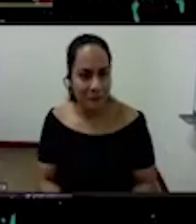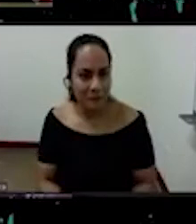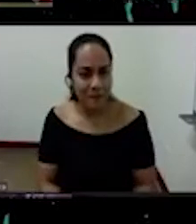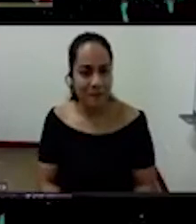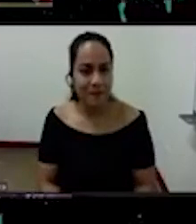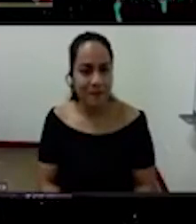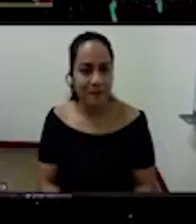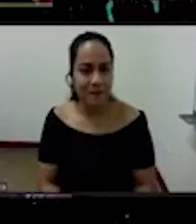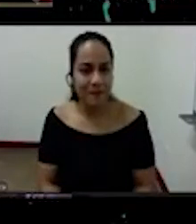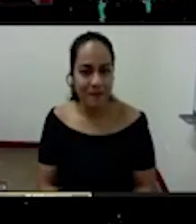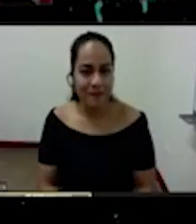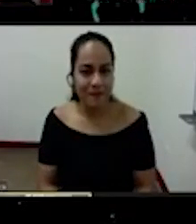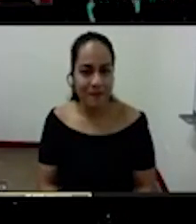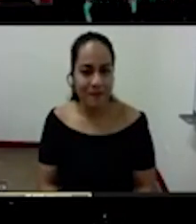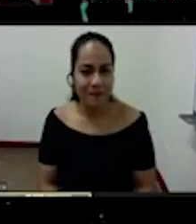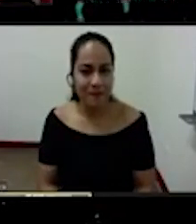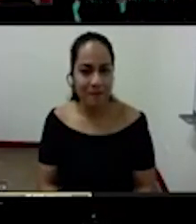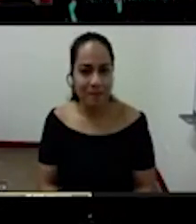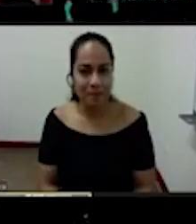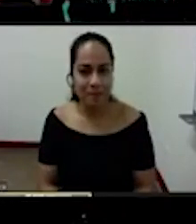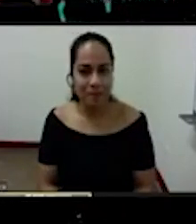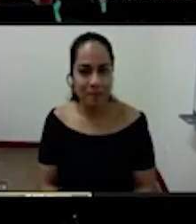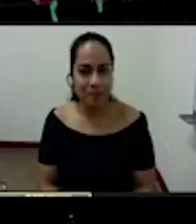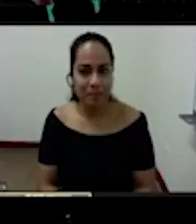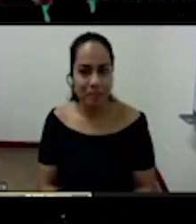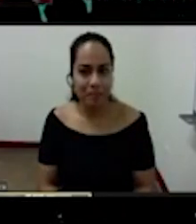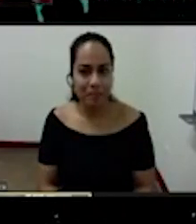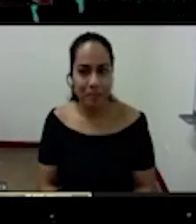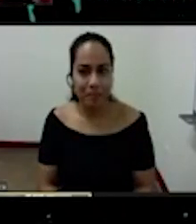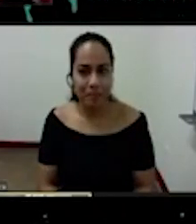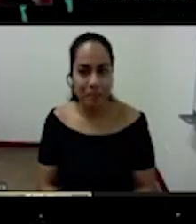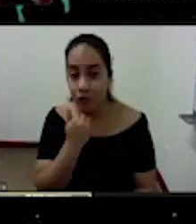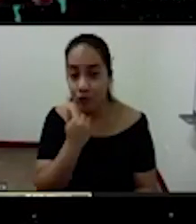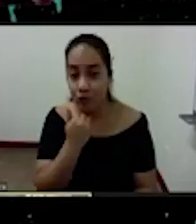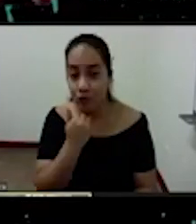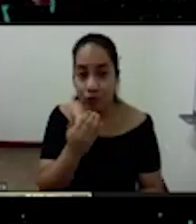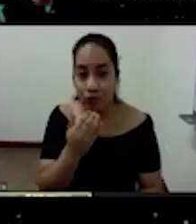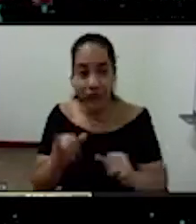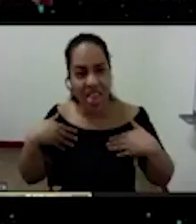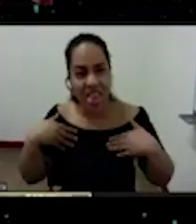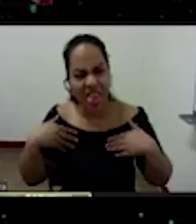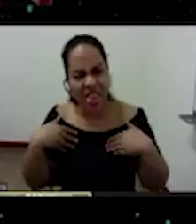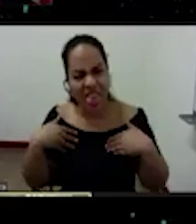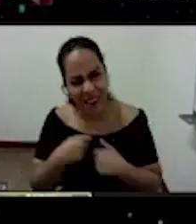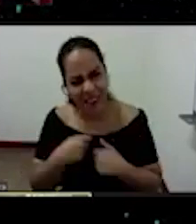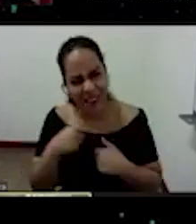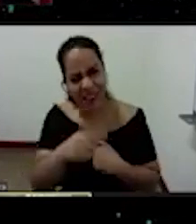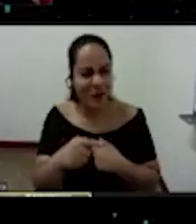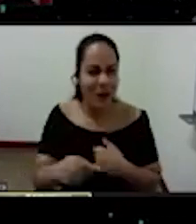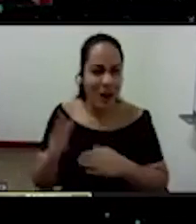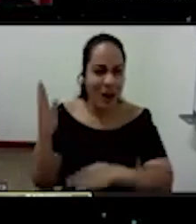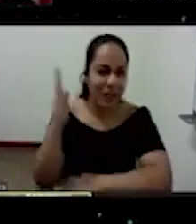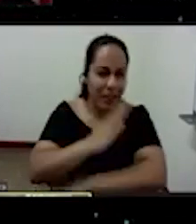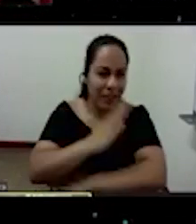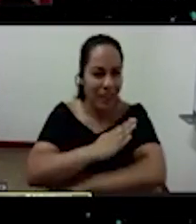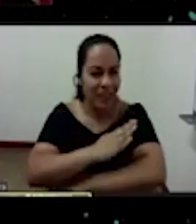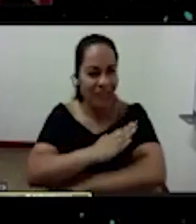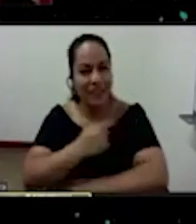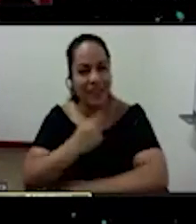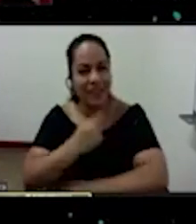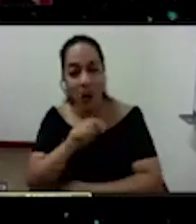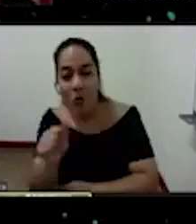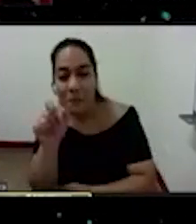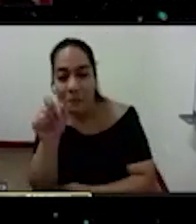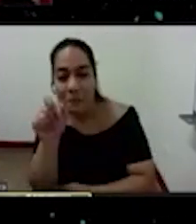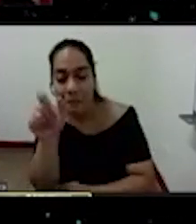bueno no sé si estés ya cansado de la jornada hay otra pregunta que no